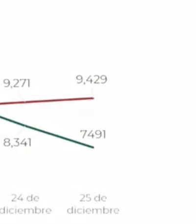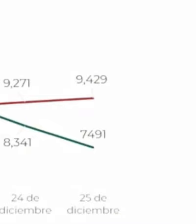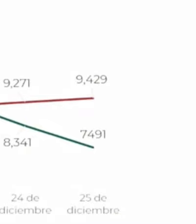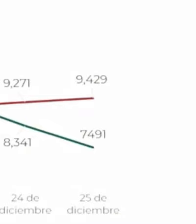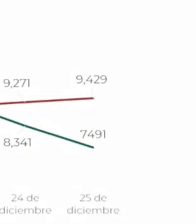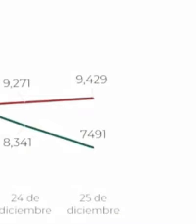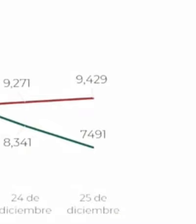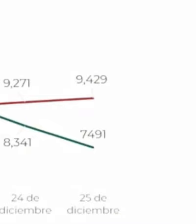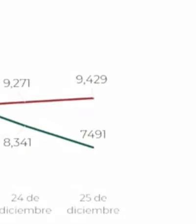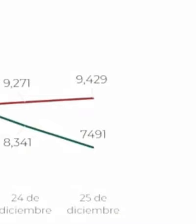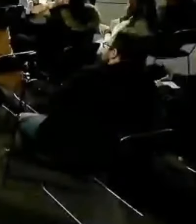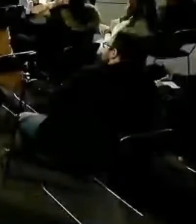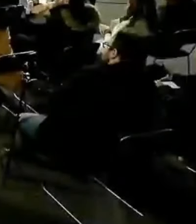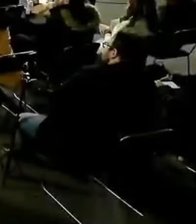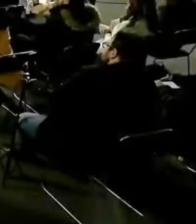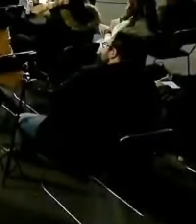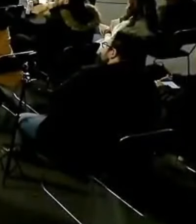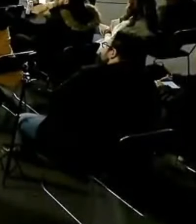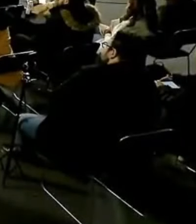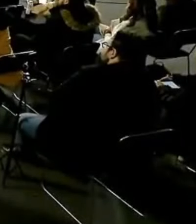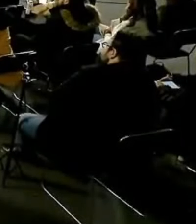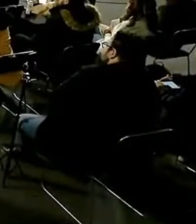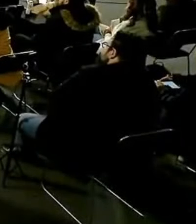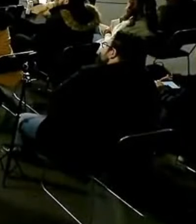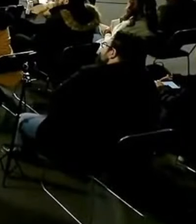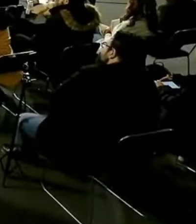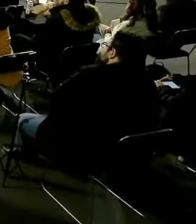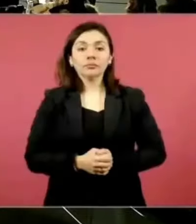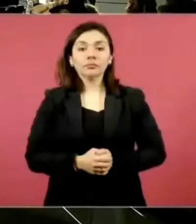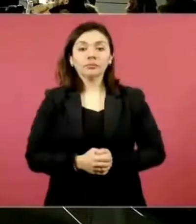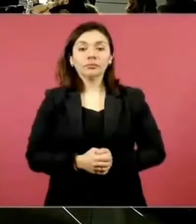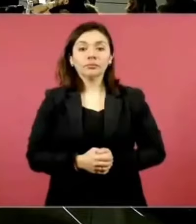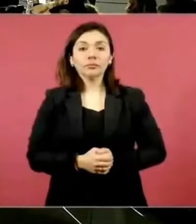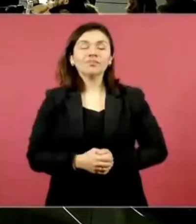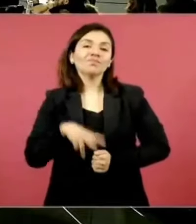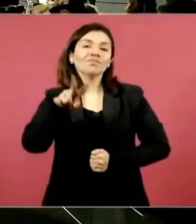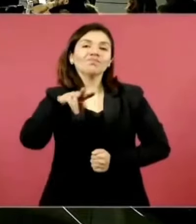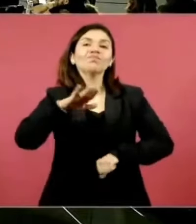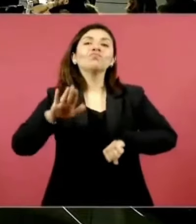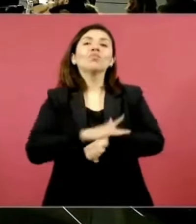por las fiestas de fin de año